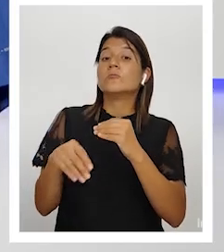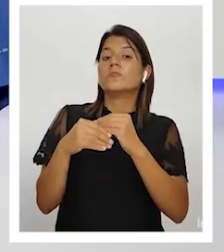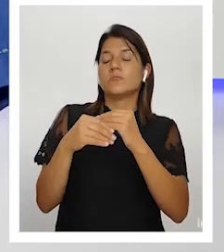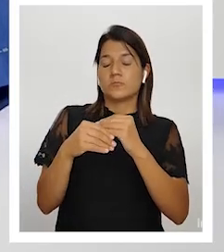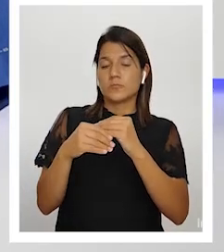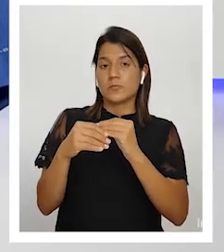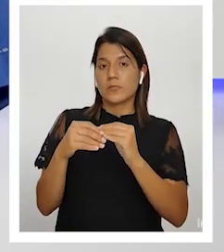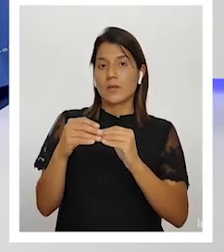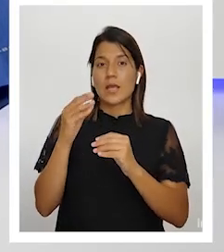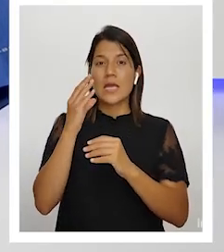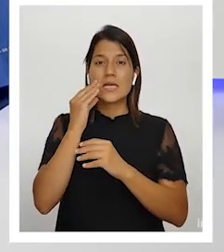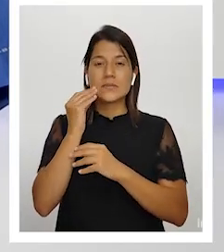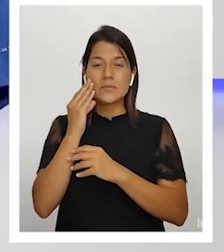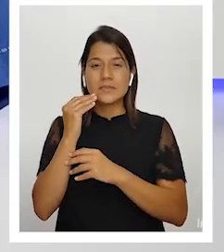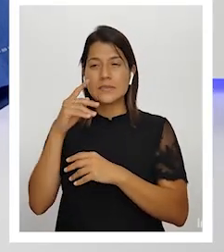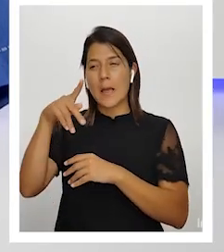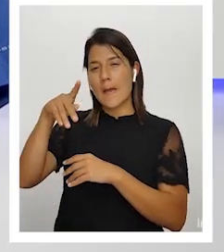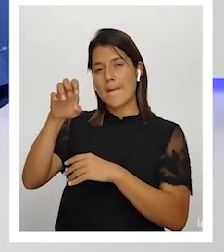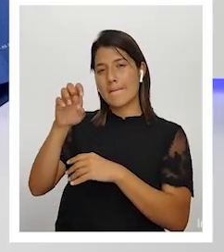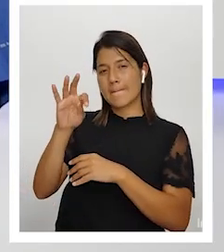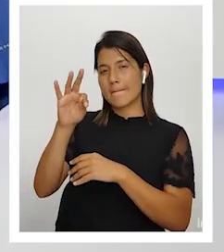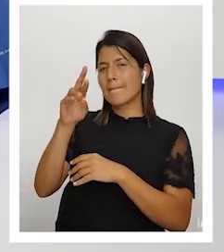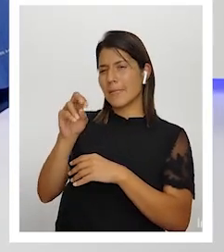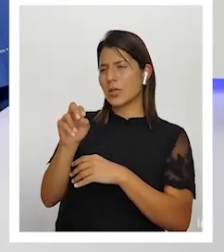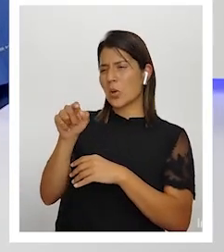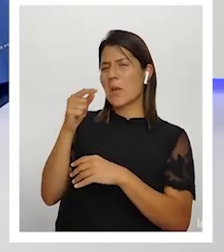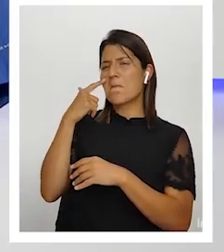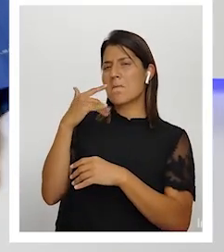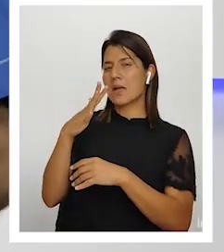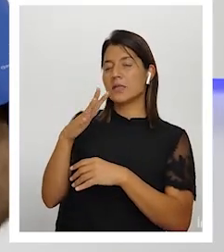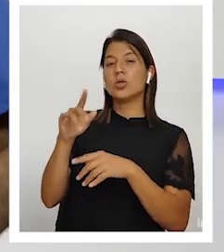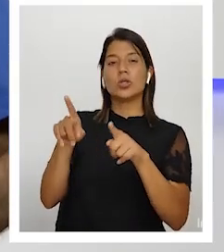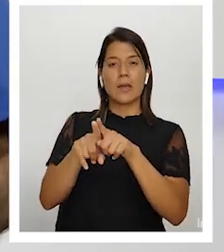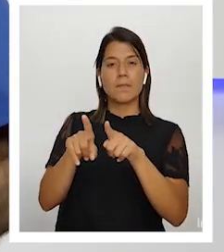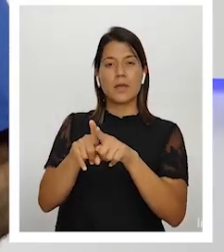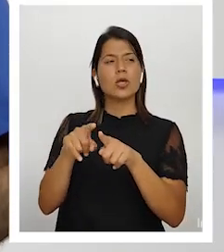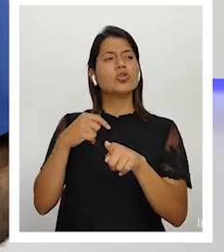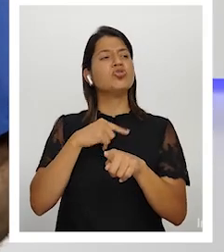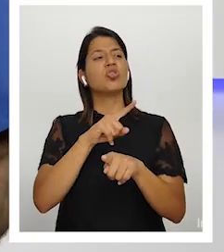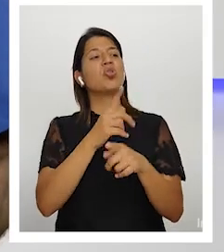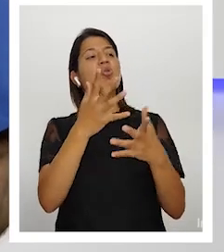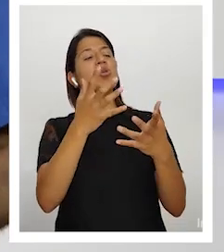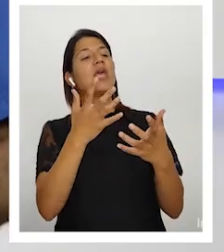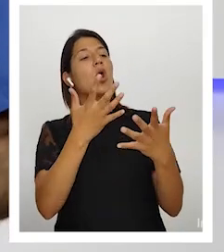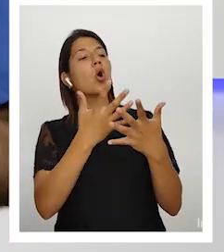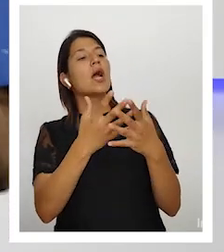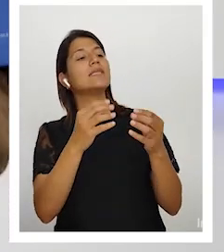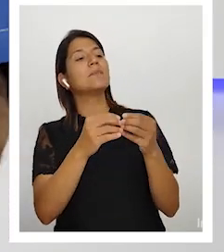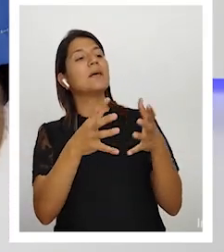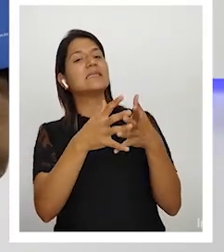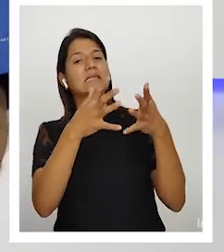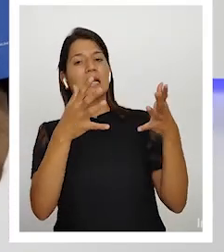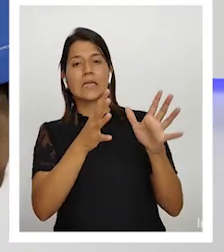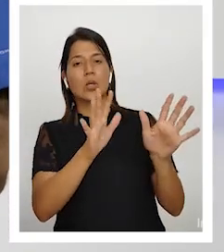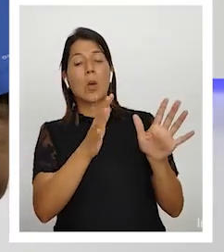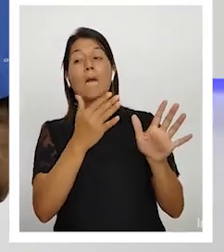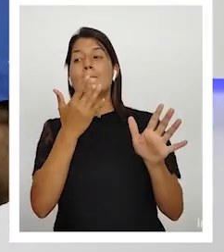Petro viene por ese camino también dice yo no voy a hacer cárceles más grandes yo voy a crear oportunidades porque